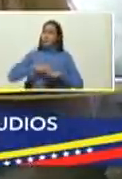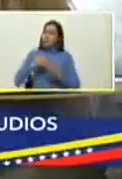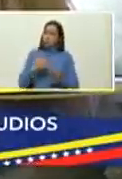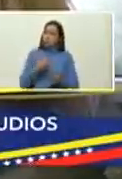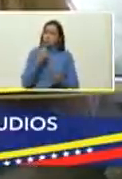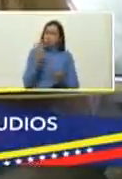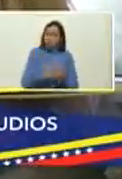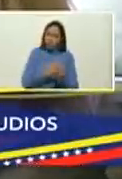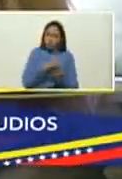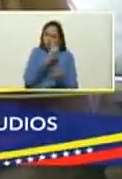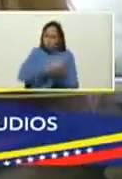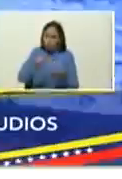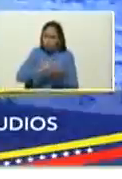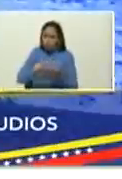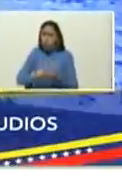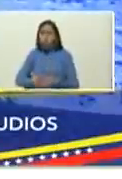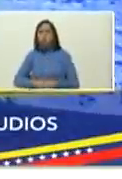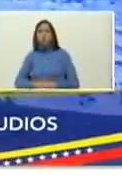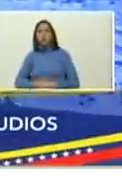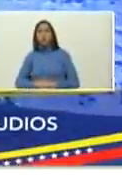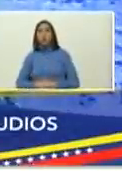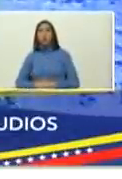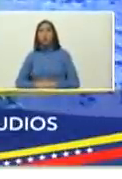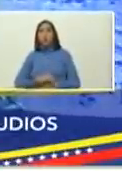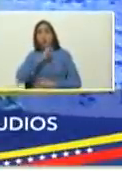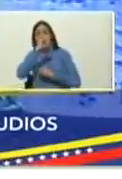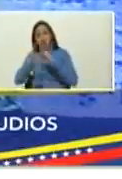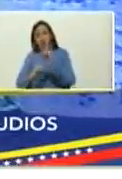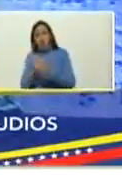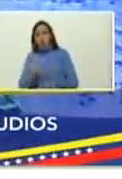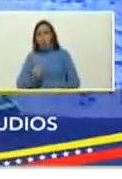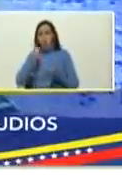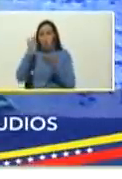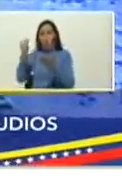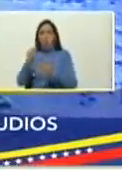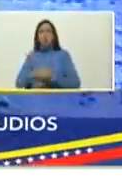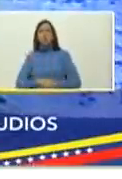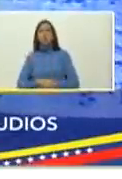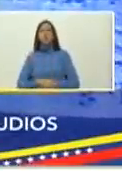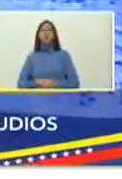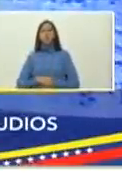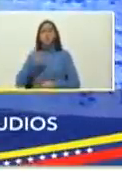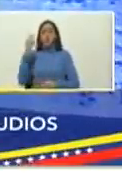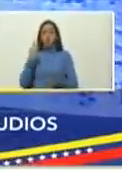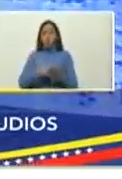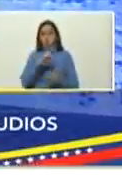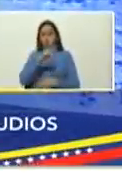El País del Diablo Premio Internacional Rómulo Gallegos 2020.